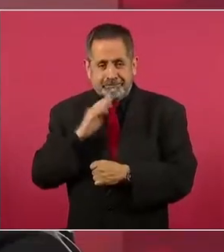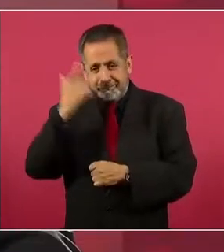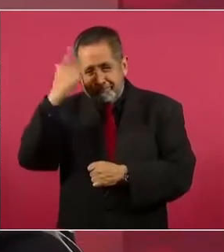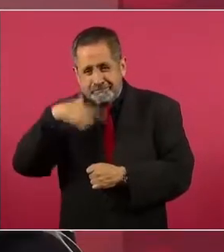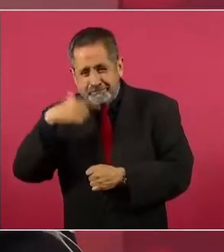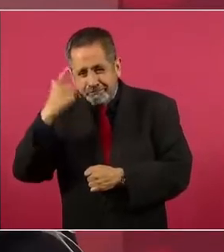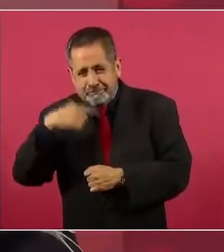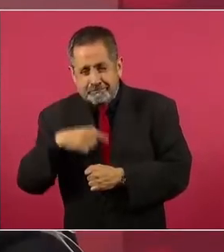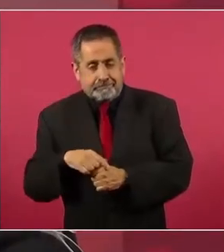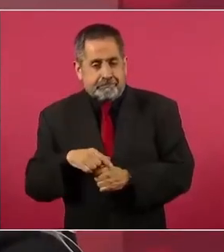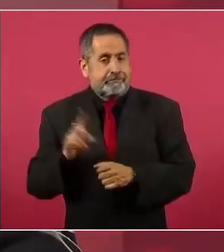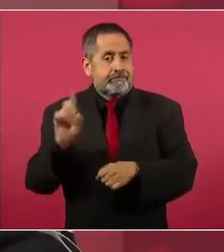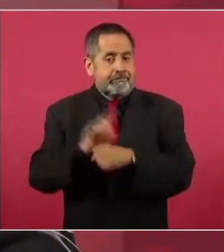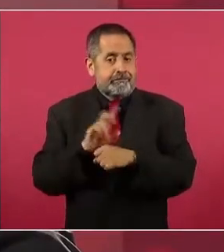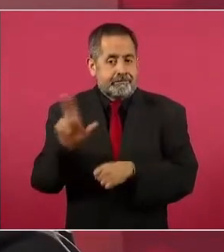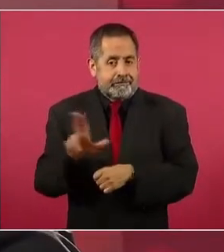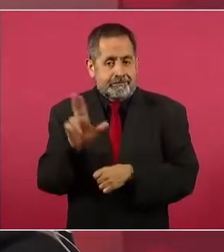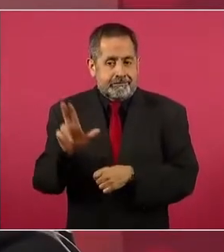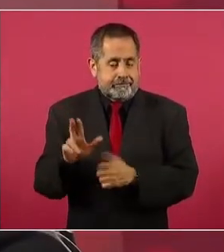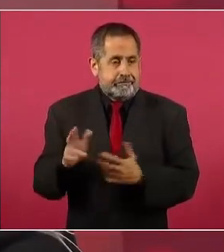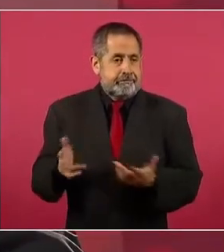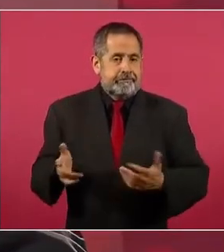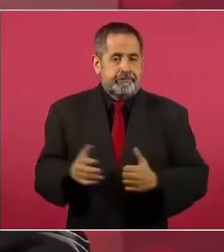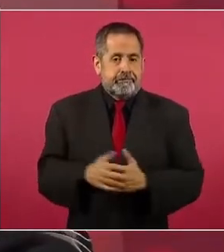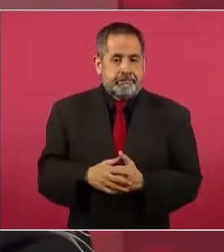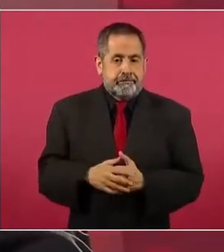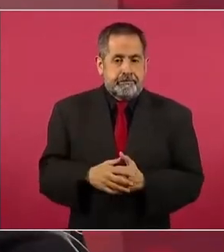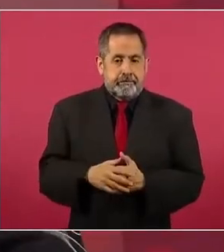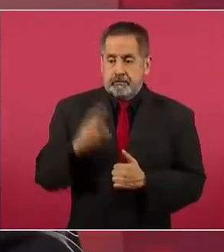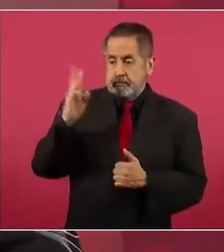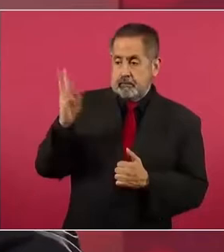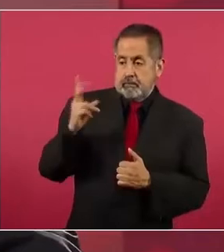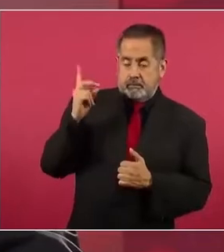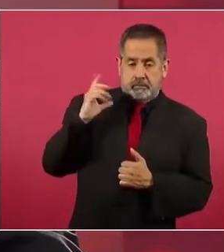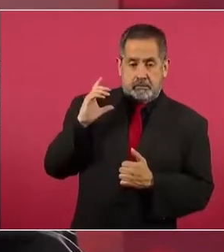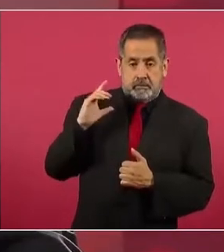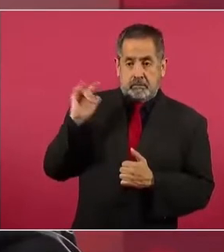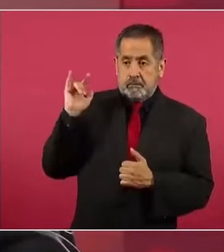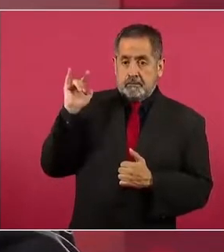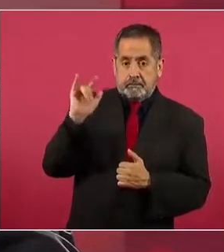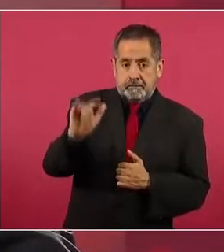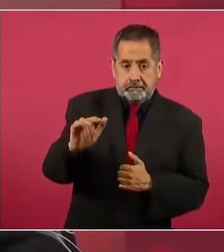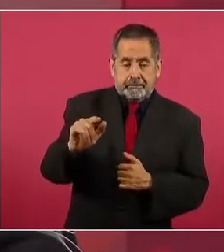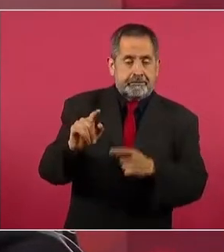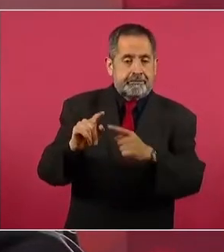Esto fue el martes, el avión de Washington a México.